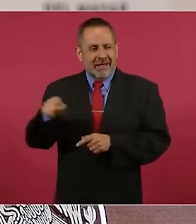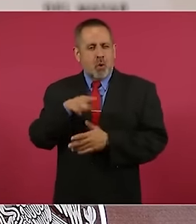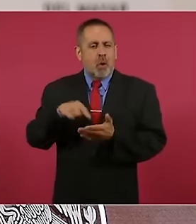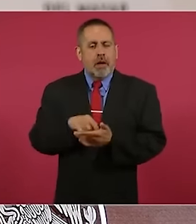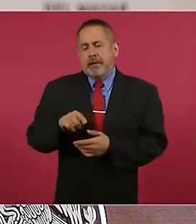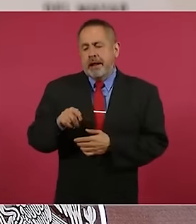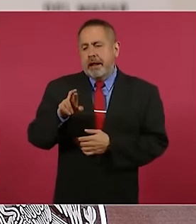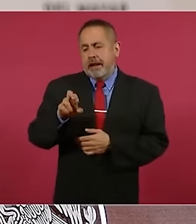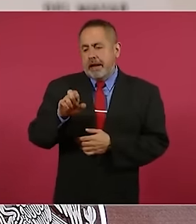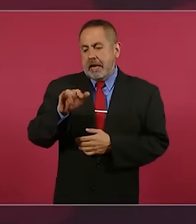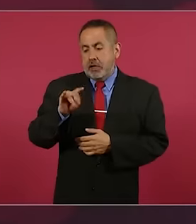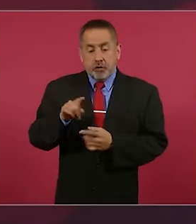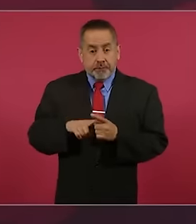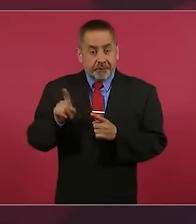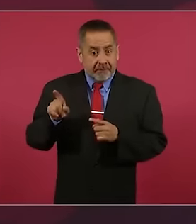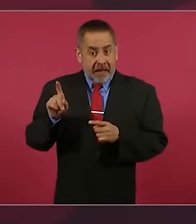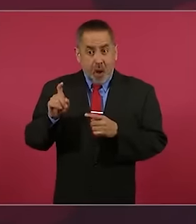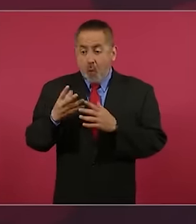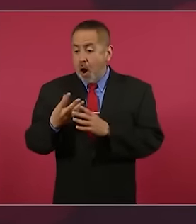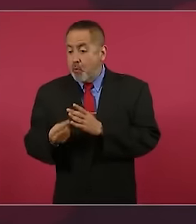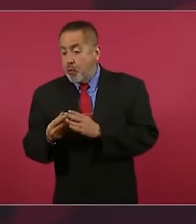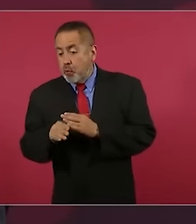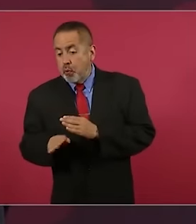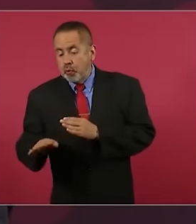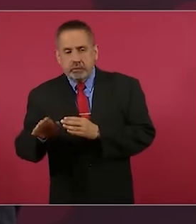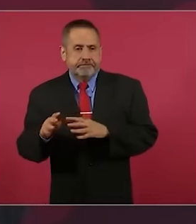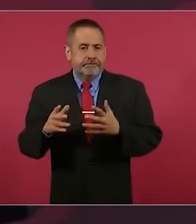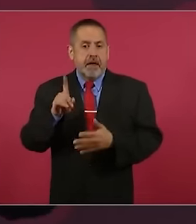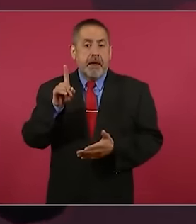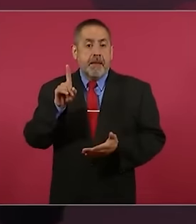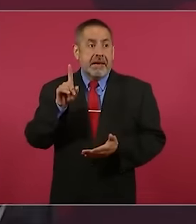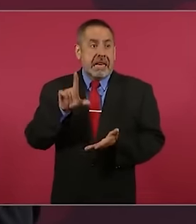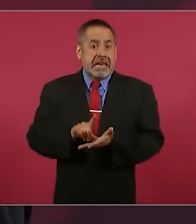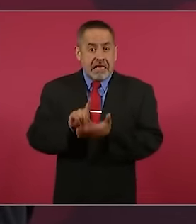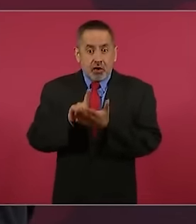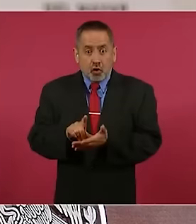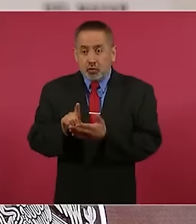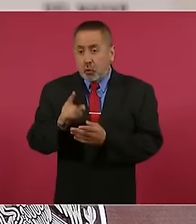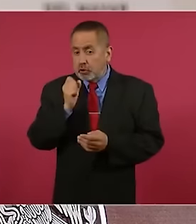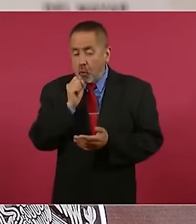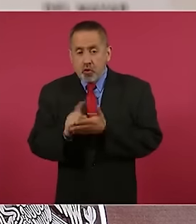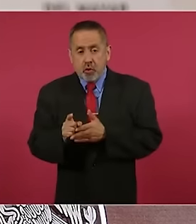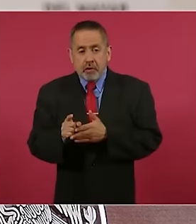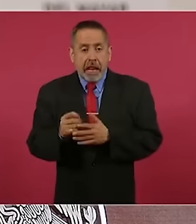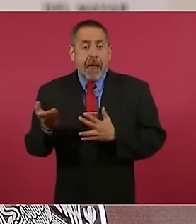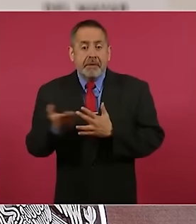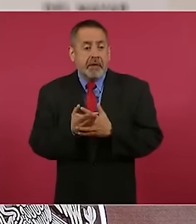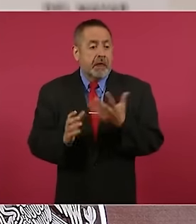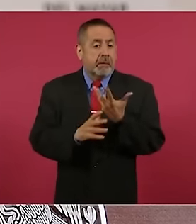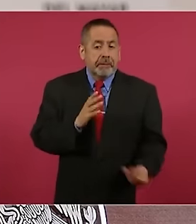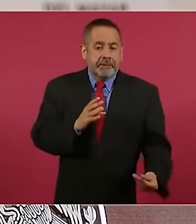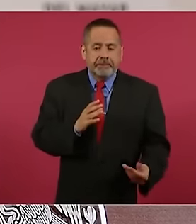el agua que se almecenaba en esta presa aportaba mil litros por segundo y se fugaban mil 500 litros por segundo.